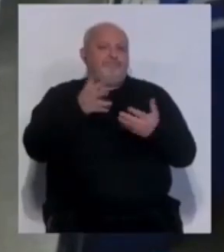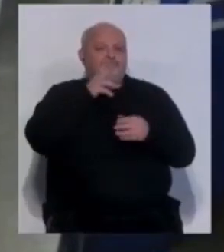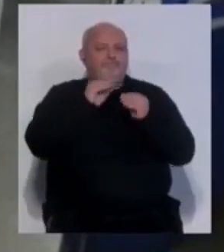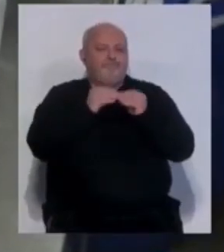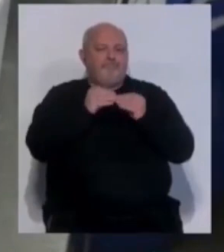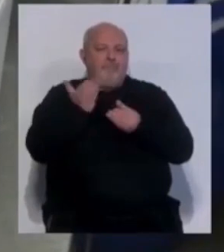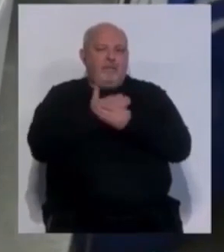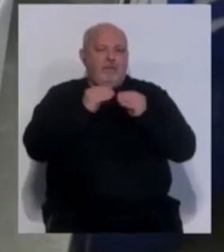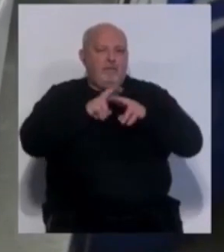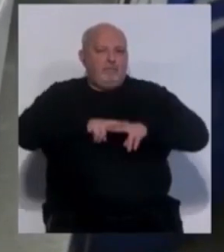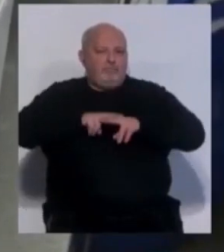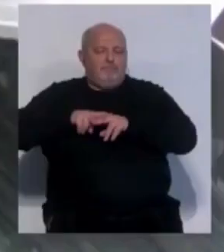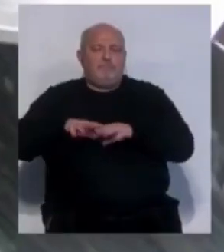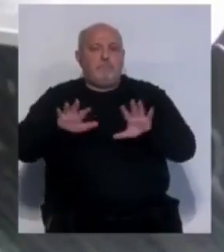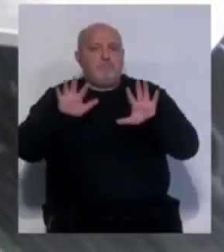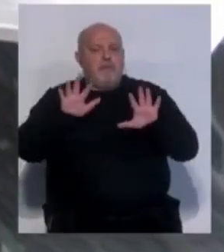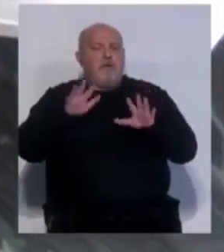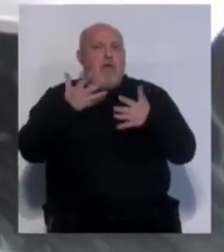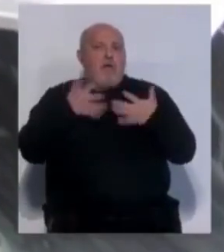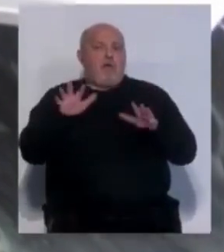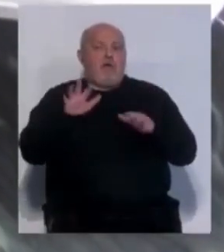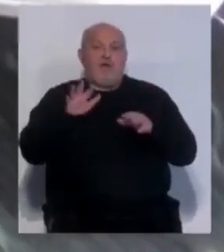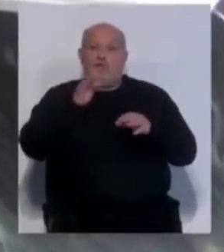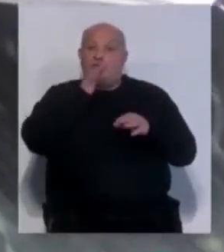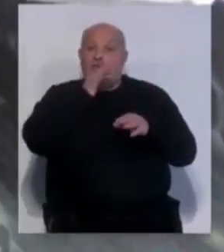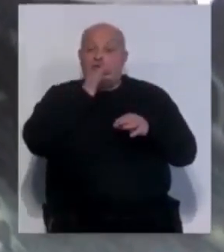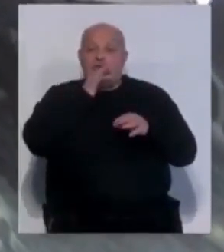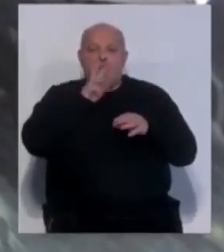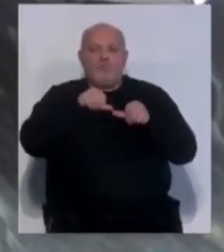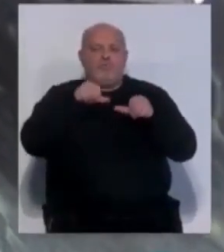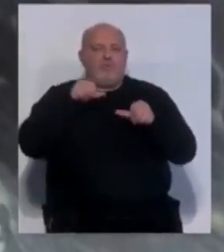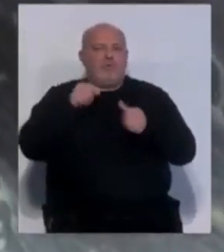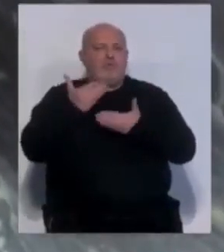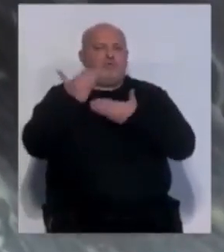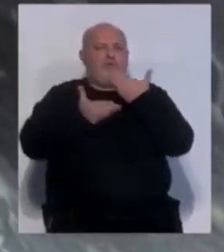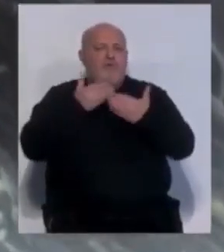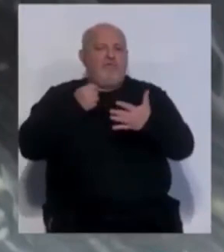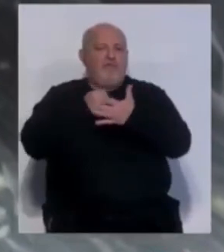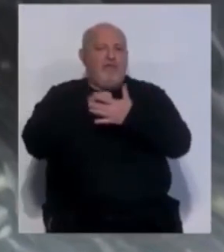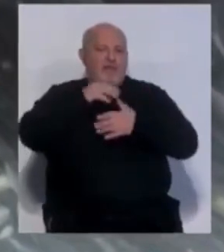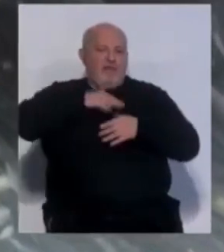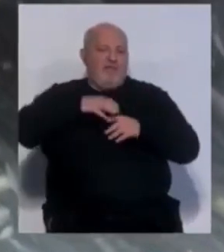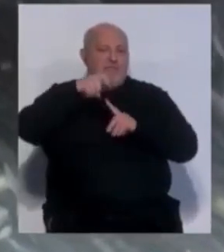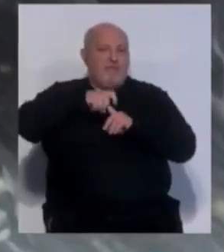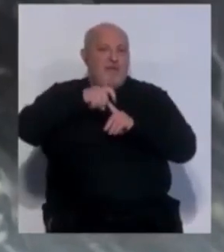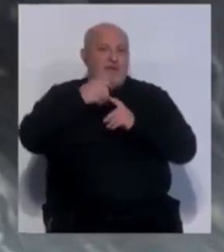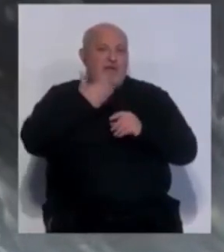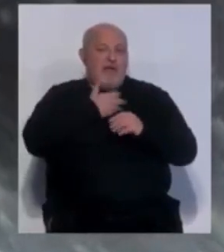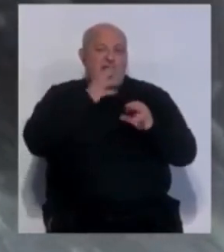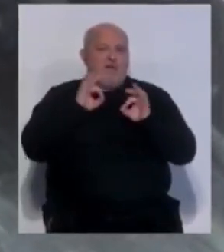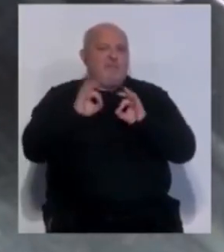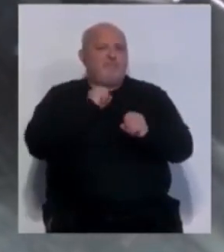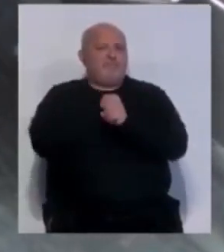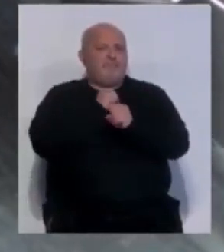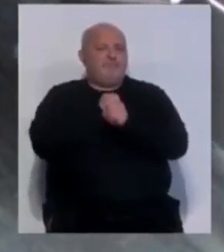sus expedientes. No obstante, y pese hasta que ahora nunca han cobrado su subvención hasta finales de mayo, según el ayuntamiento, se está